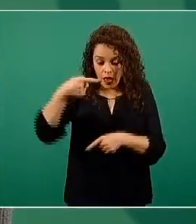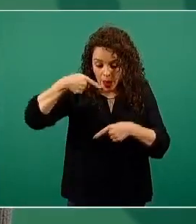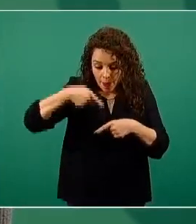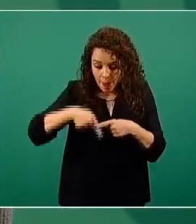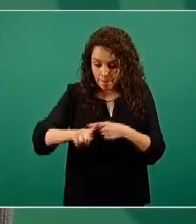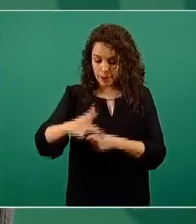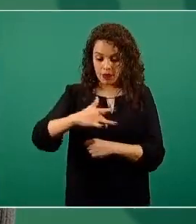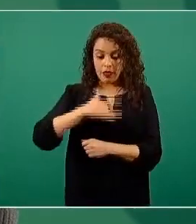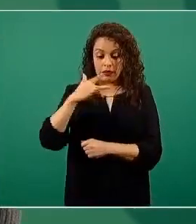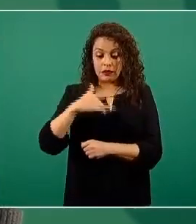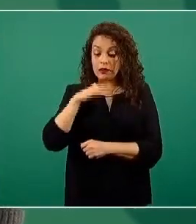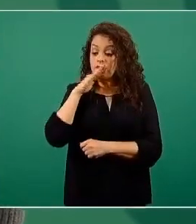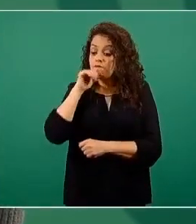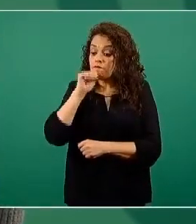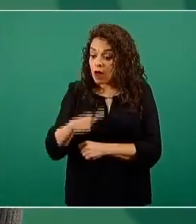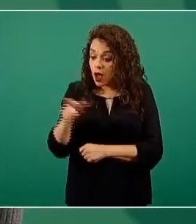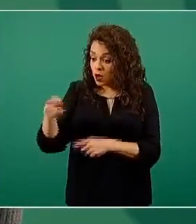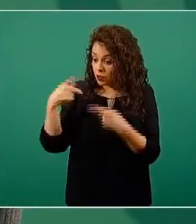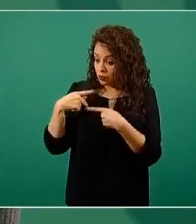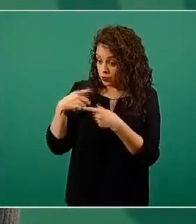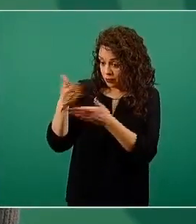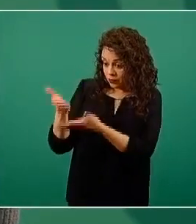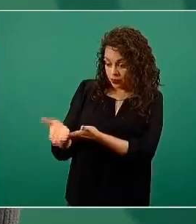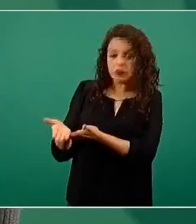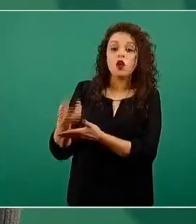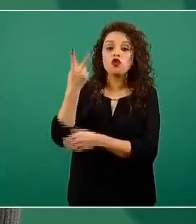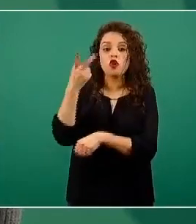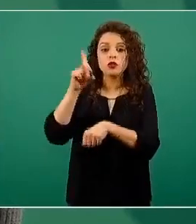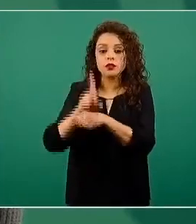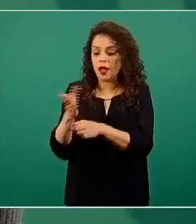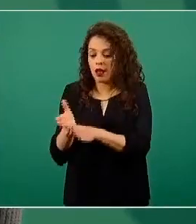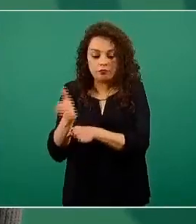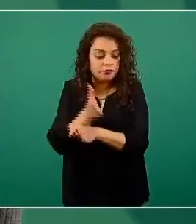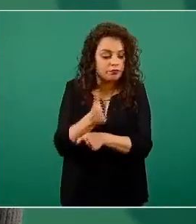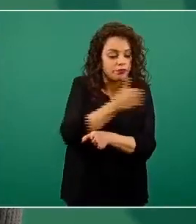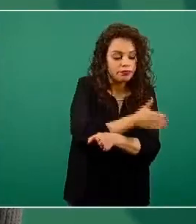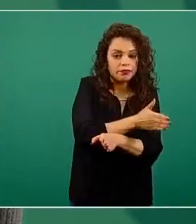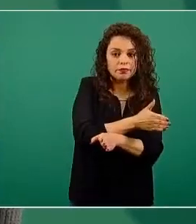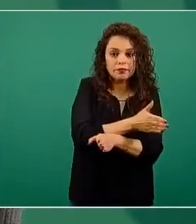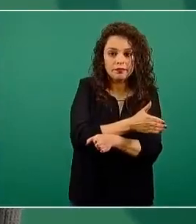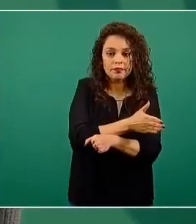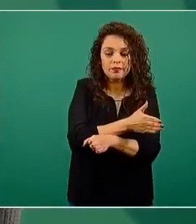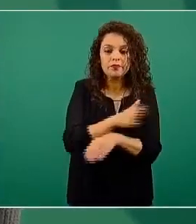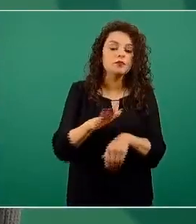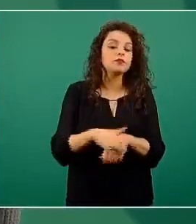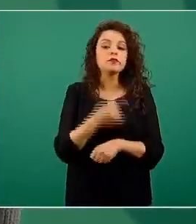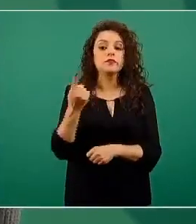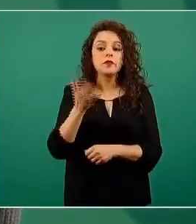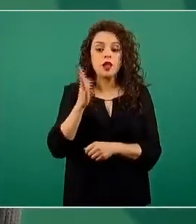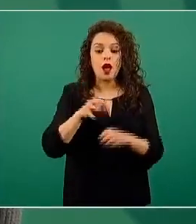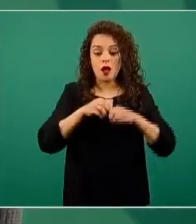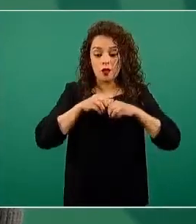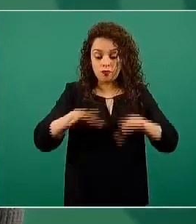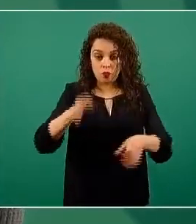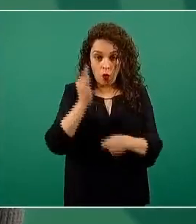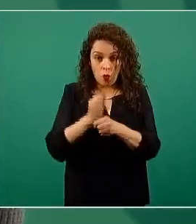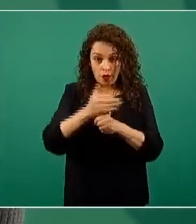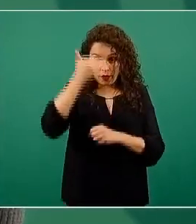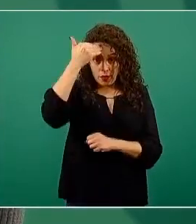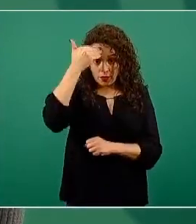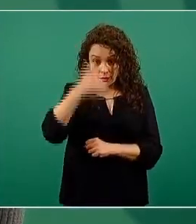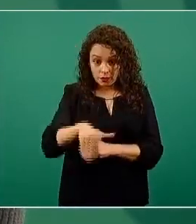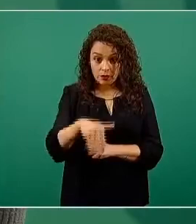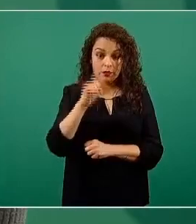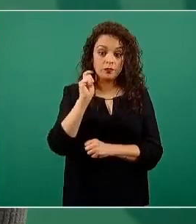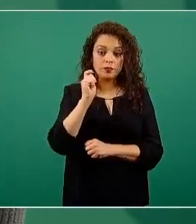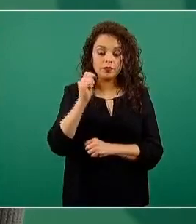de la persona, se cuentan dos días hacia atrás, dado que lo que está publicado y lo que se conoce hasta el momento de la bibliografía